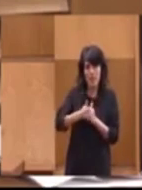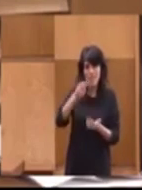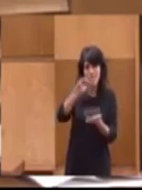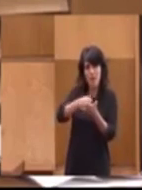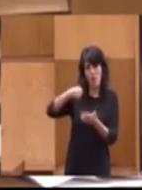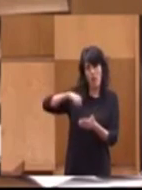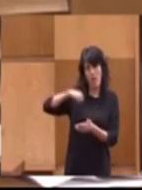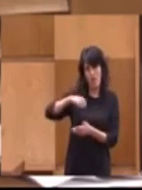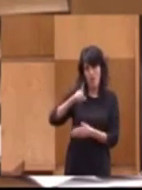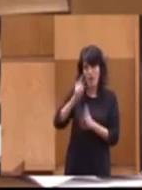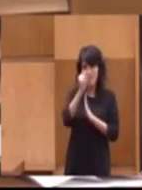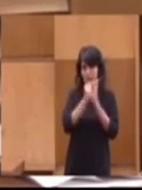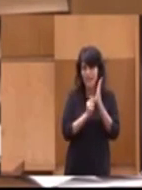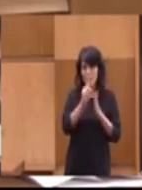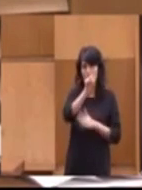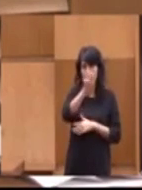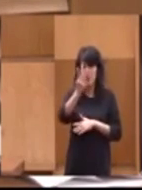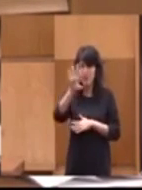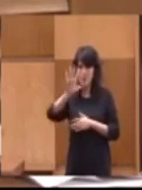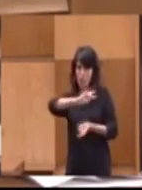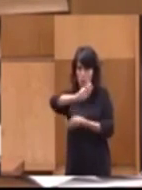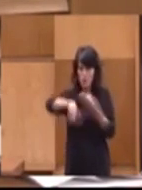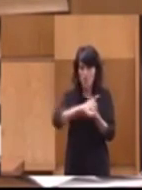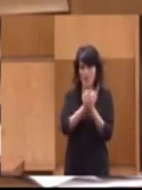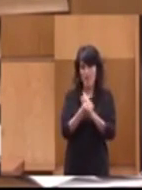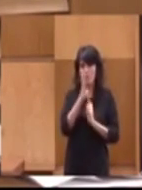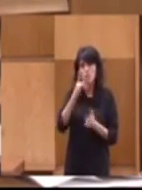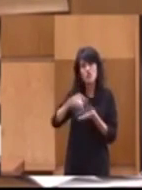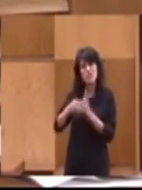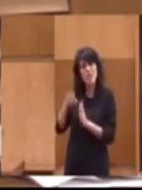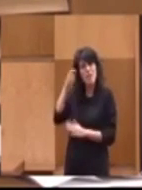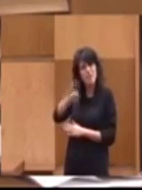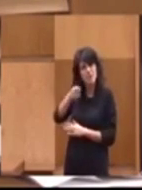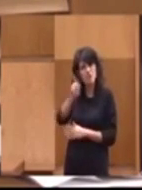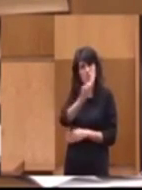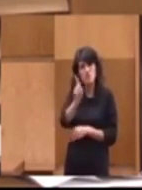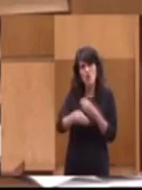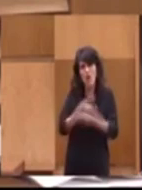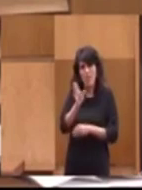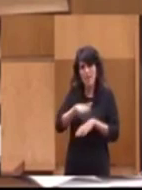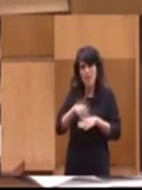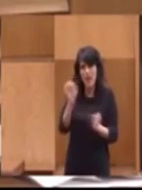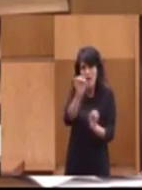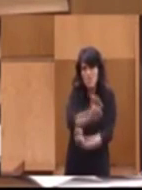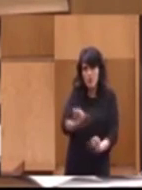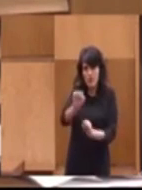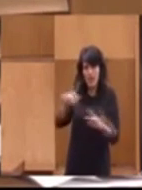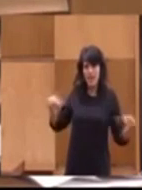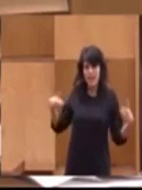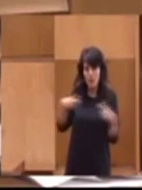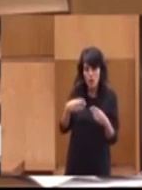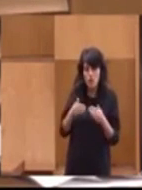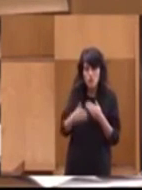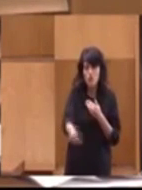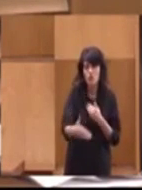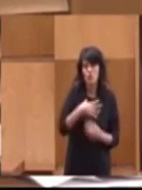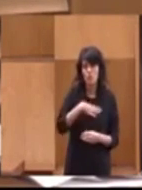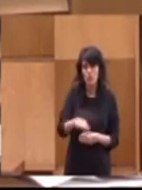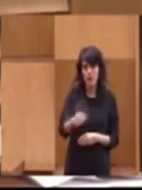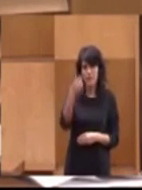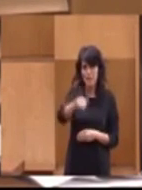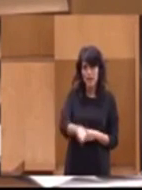del artículo 135, ¿por qué no se va a hacer con el sistema de pensiones? Para protegerlo de posibles recortes y para protegerlo,